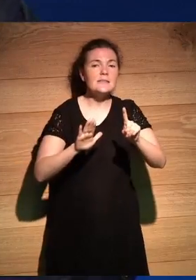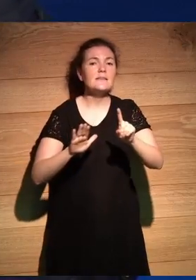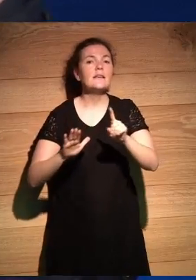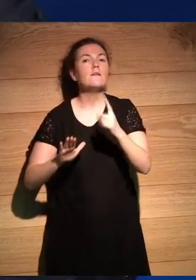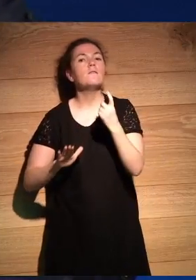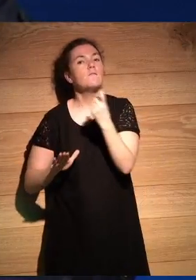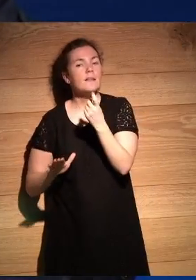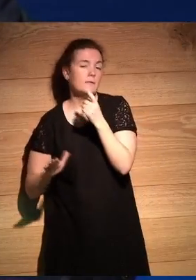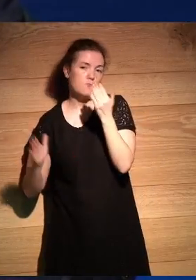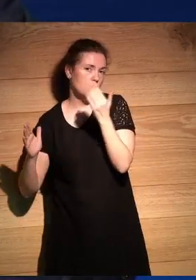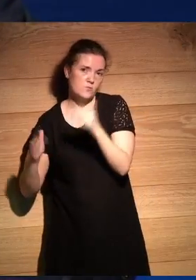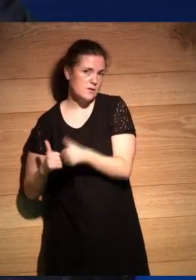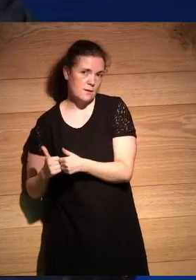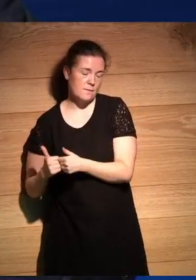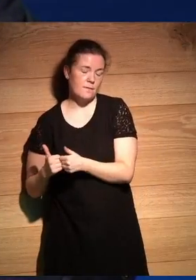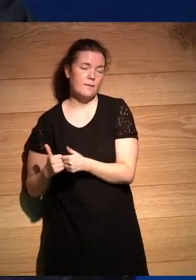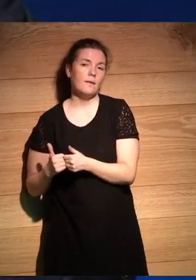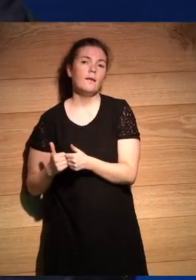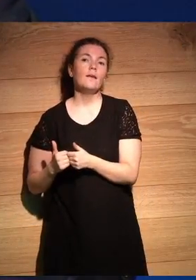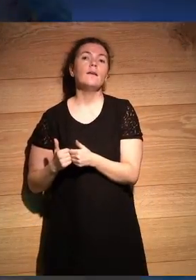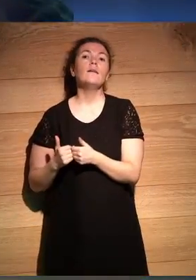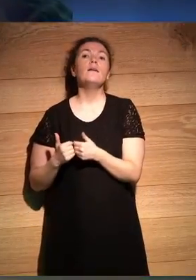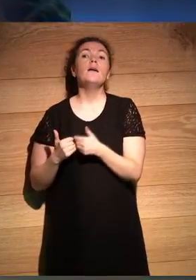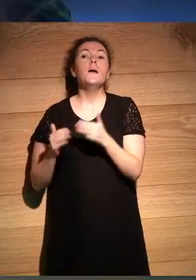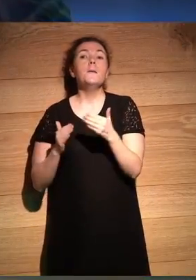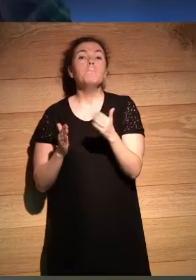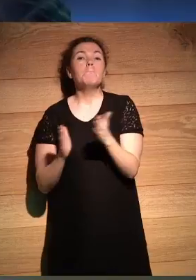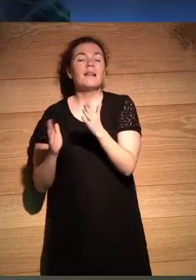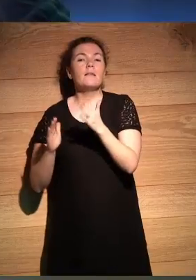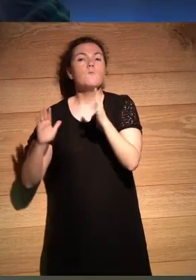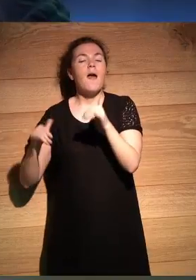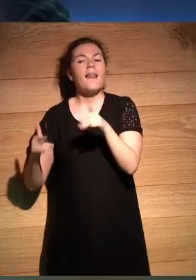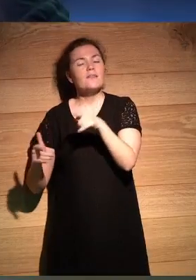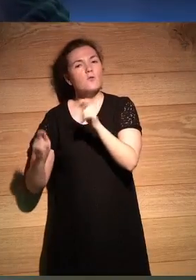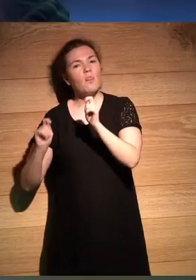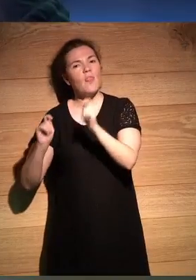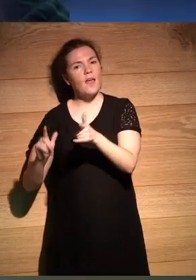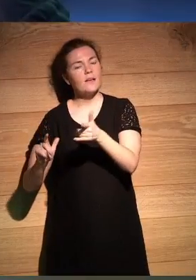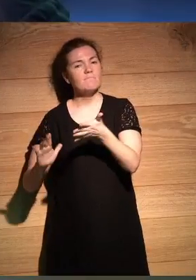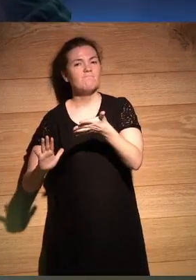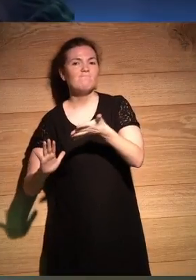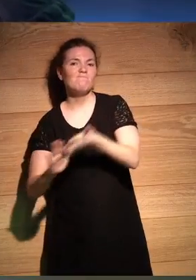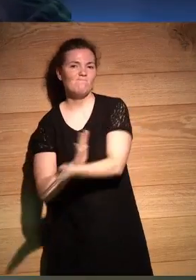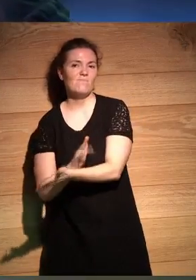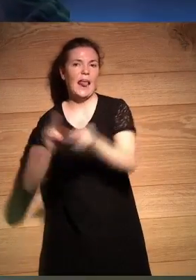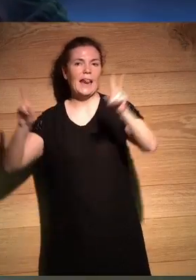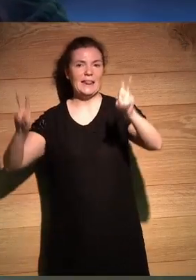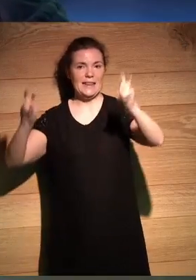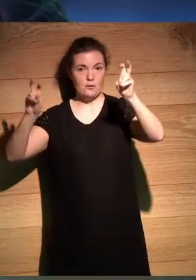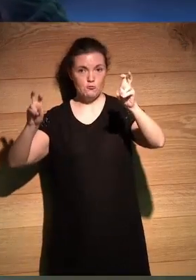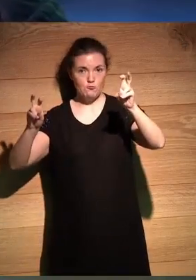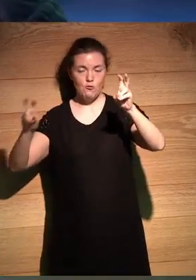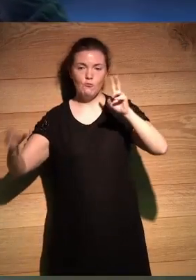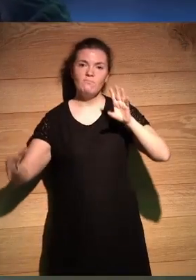¿no? y que era la que le daba sentido al al título del libro que